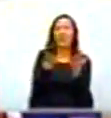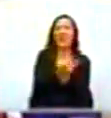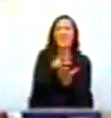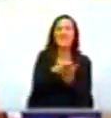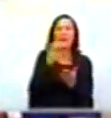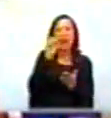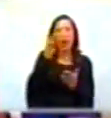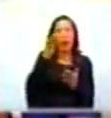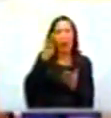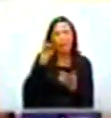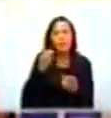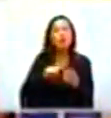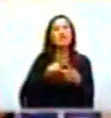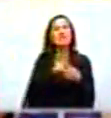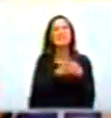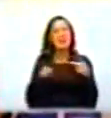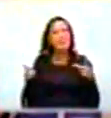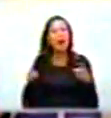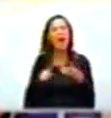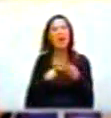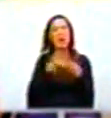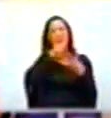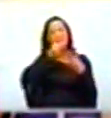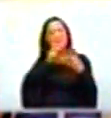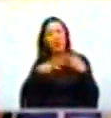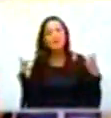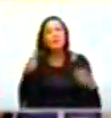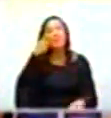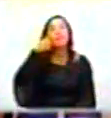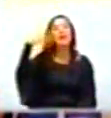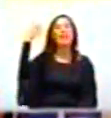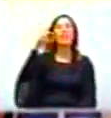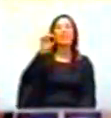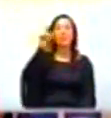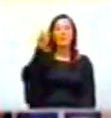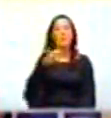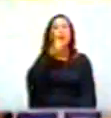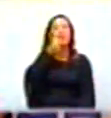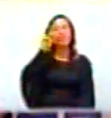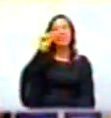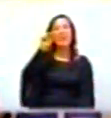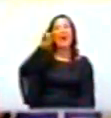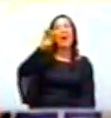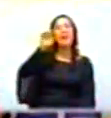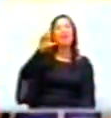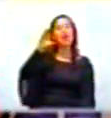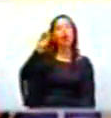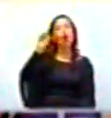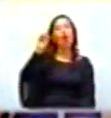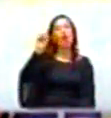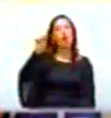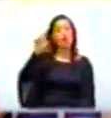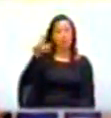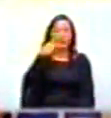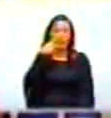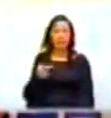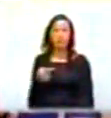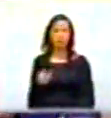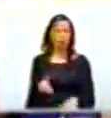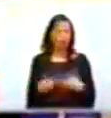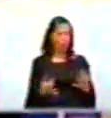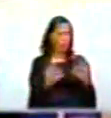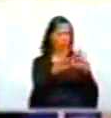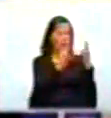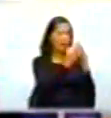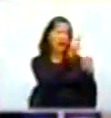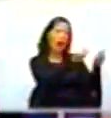Semana, por la prensa? El valeroso periodista Daniel Coronel. ¿Cómo es que unas cuantas familias